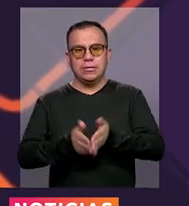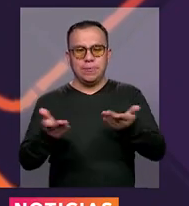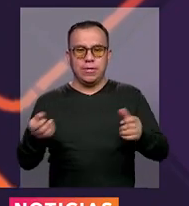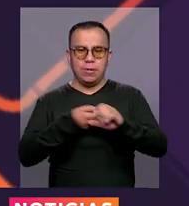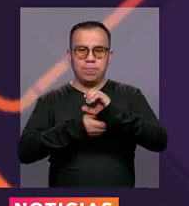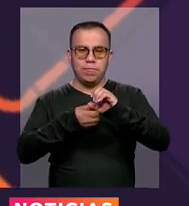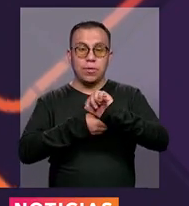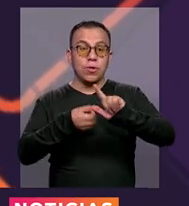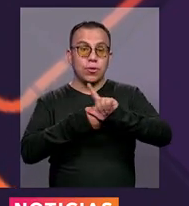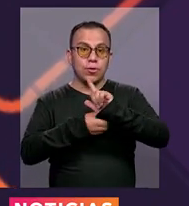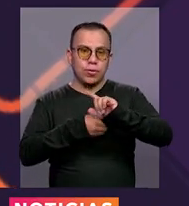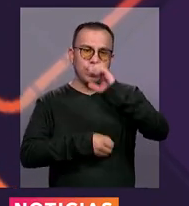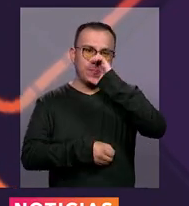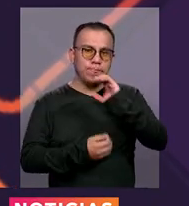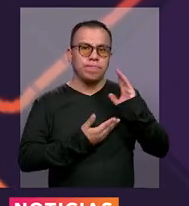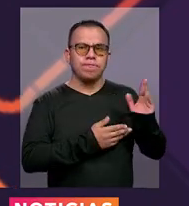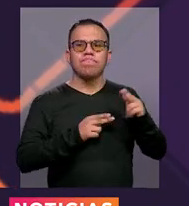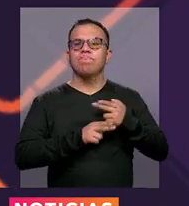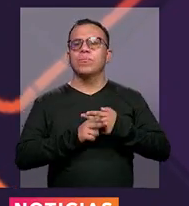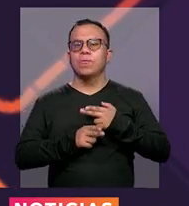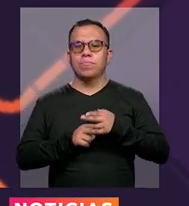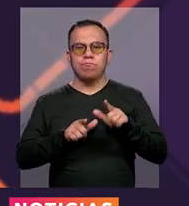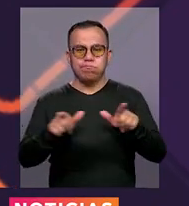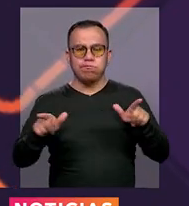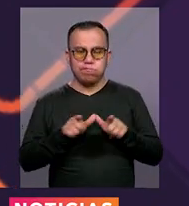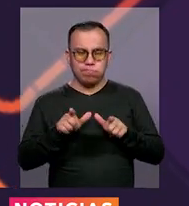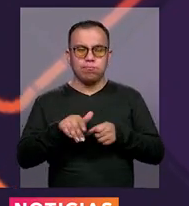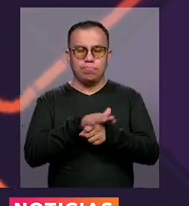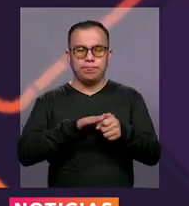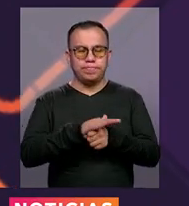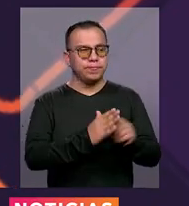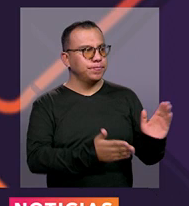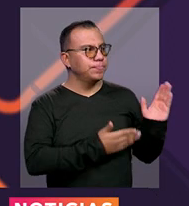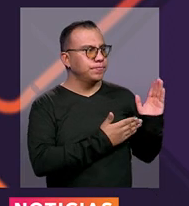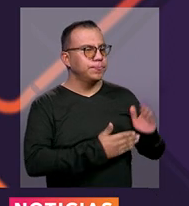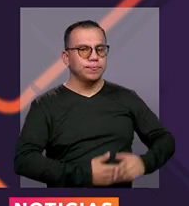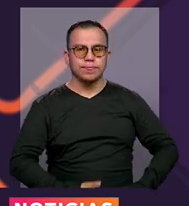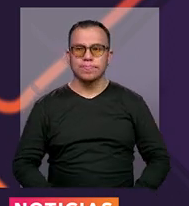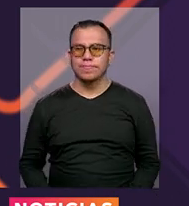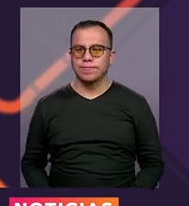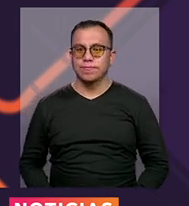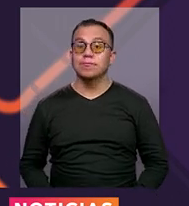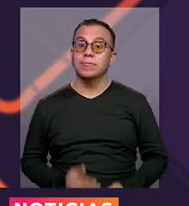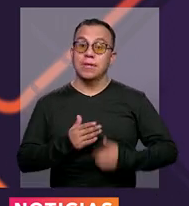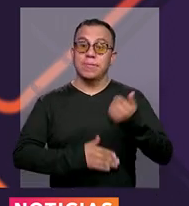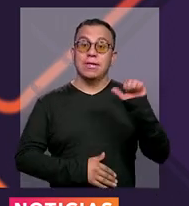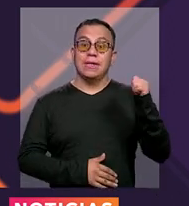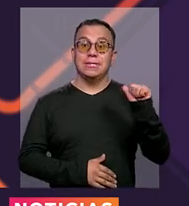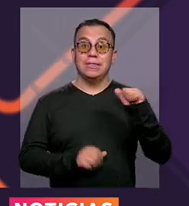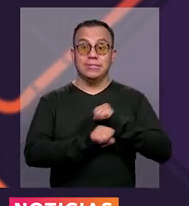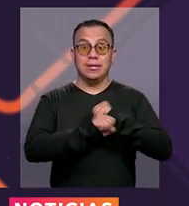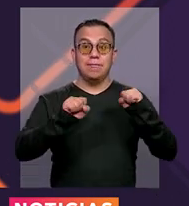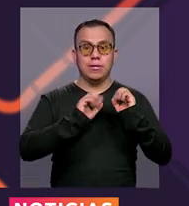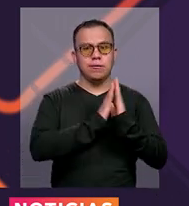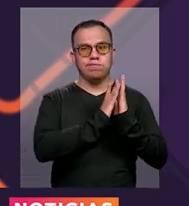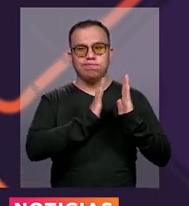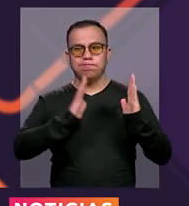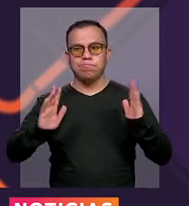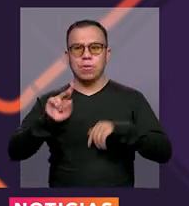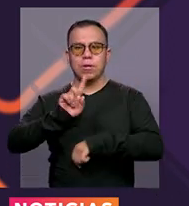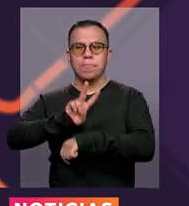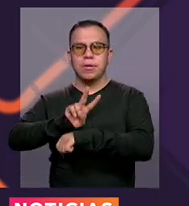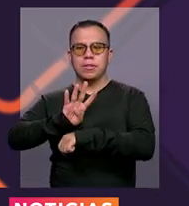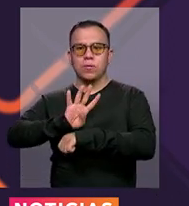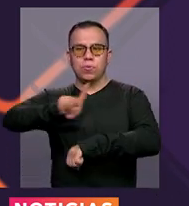Chapinero, en los barrios Chicó Norte, segundo sector, Chicó Norte y El Chicó. Será desde las 10 de la mañana durante las próximas